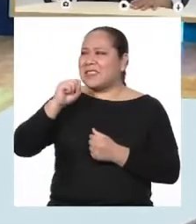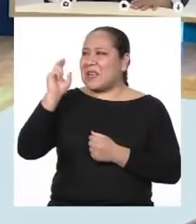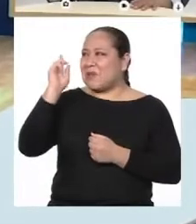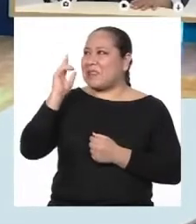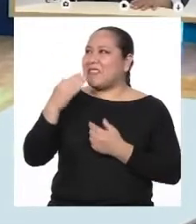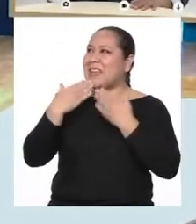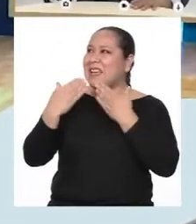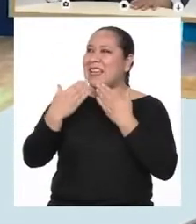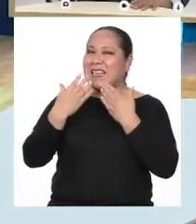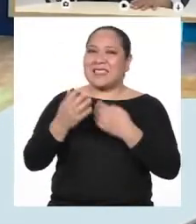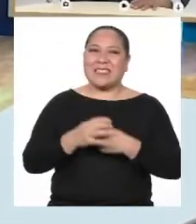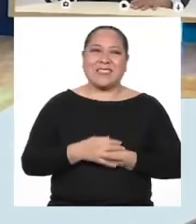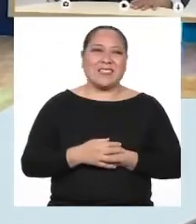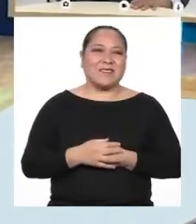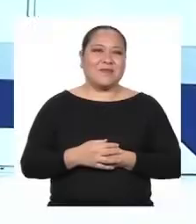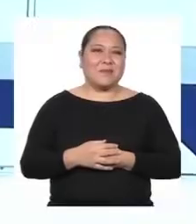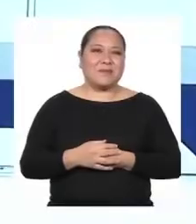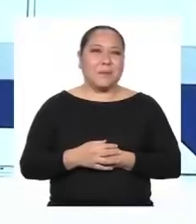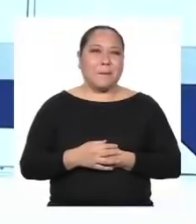muchas gracias